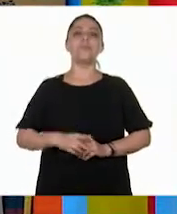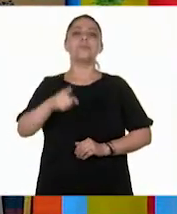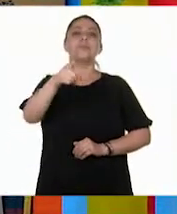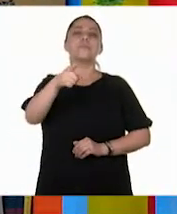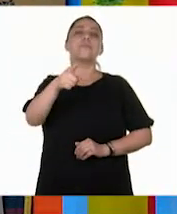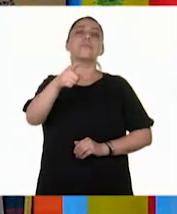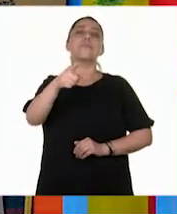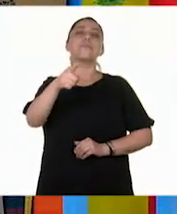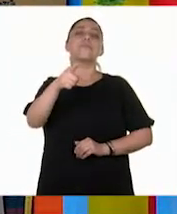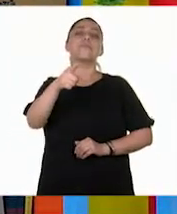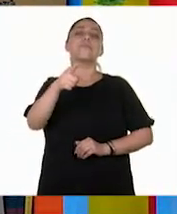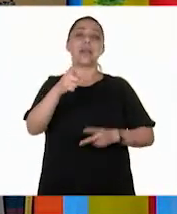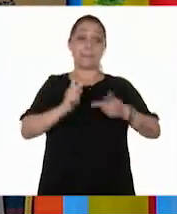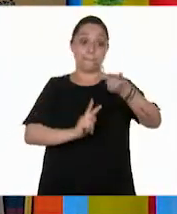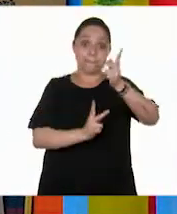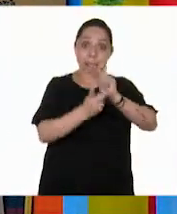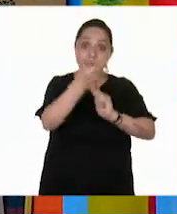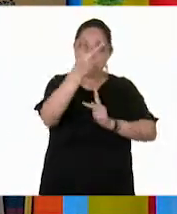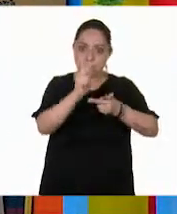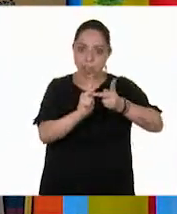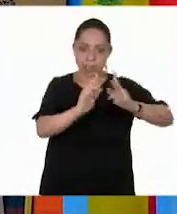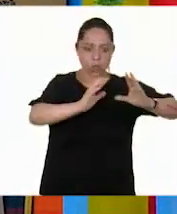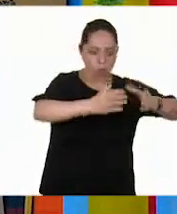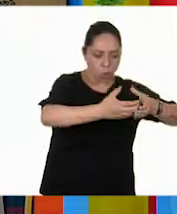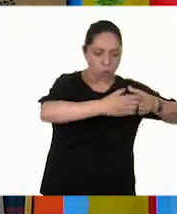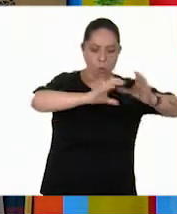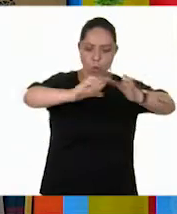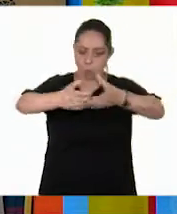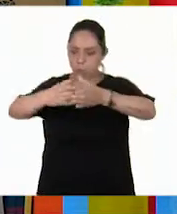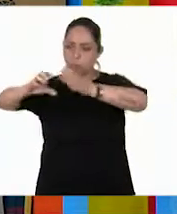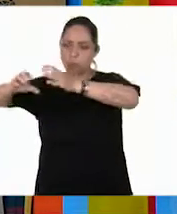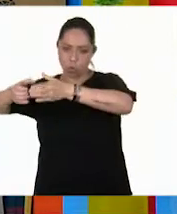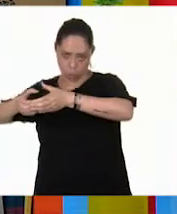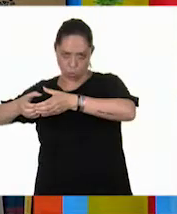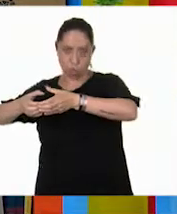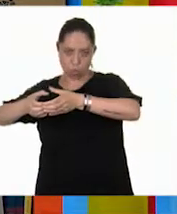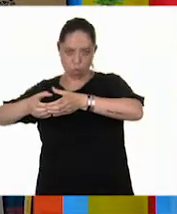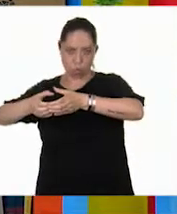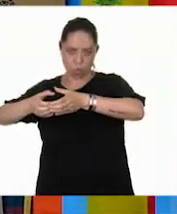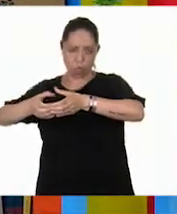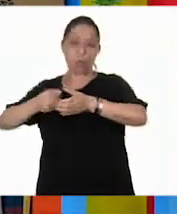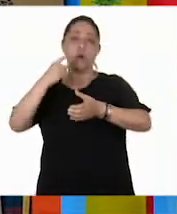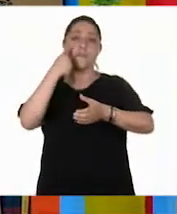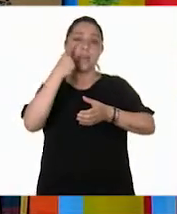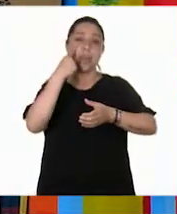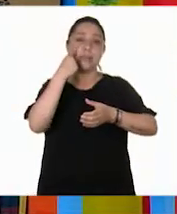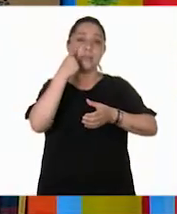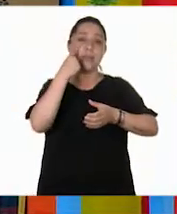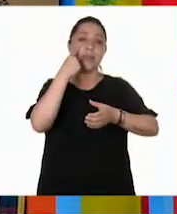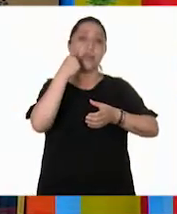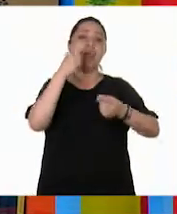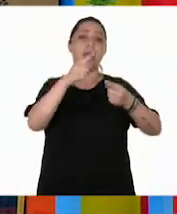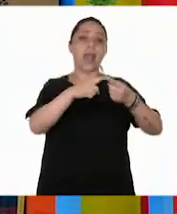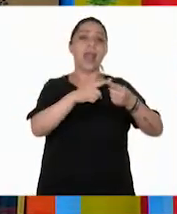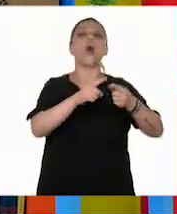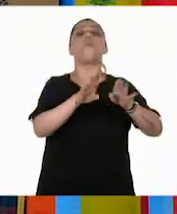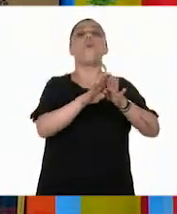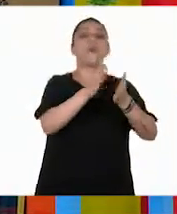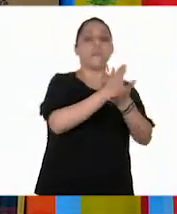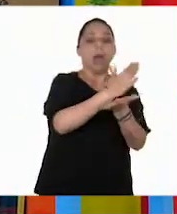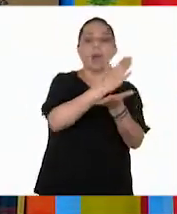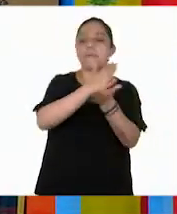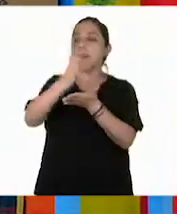forma podemos clasificar a las plantas, además de hierbas, arbustos y árboles?